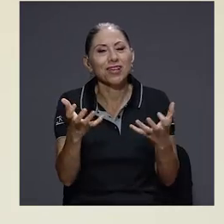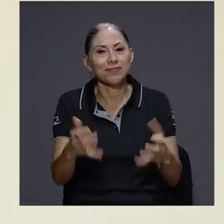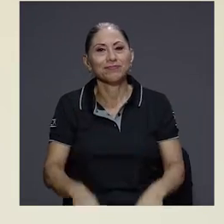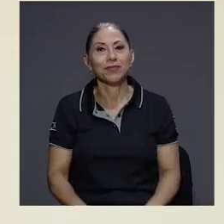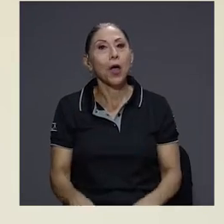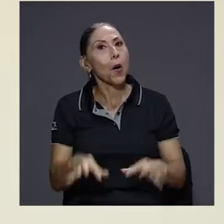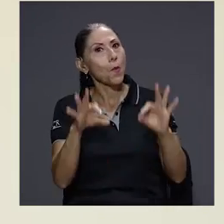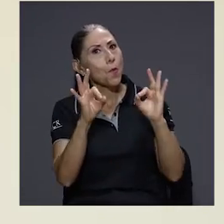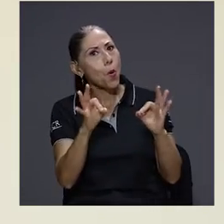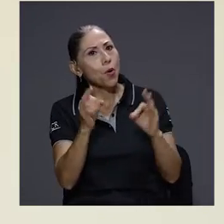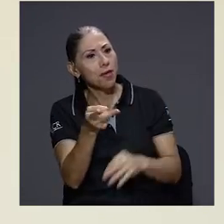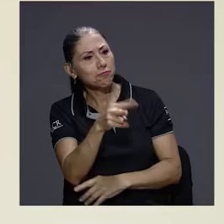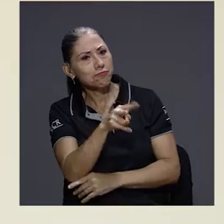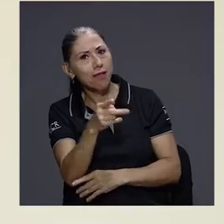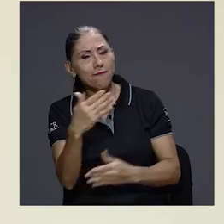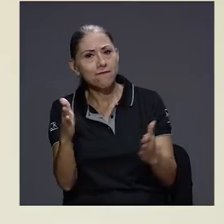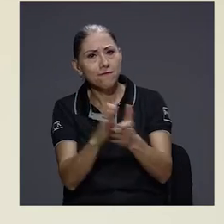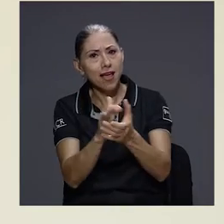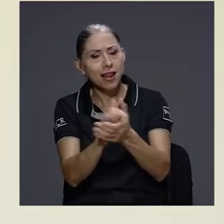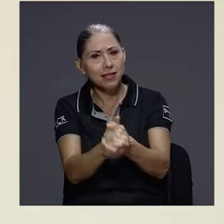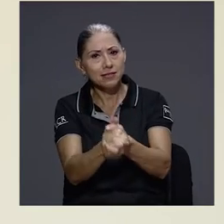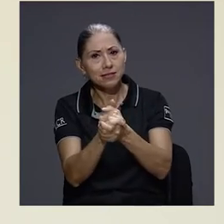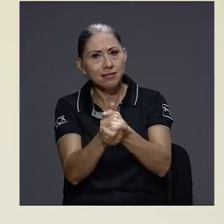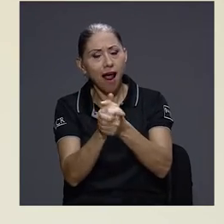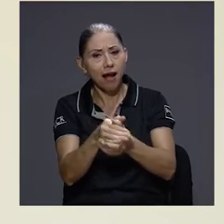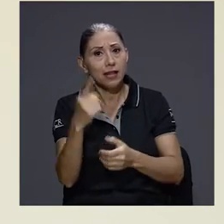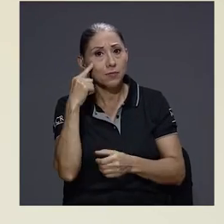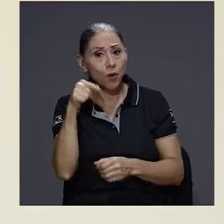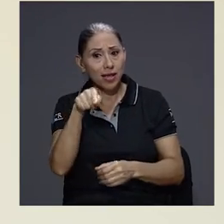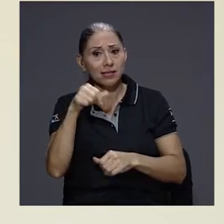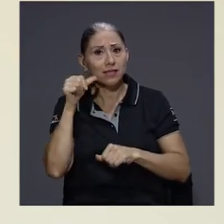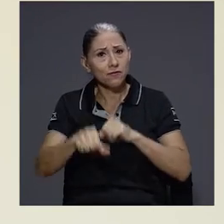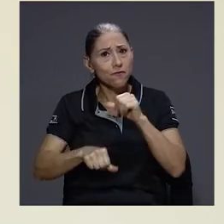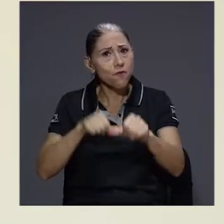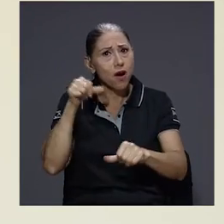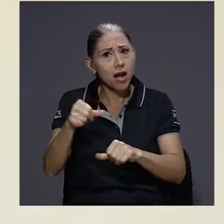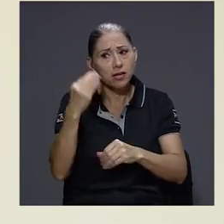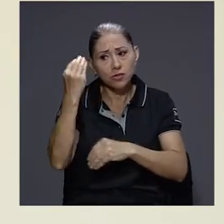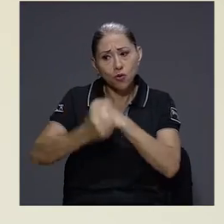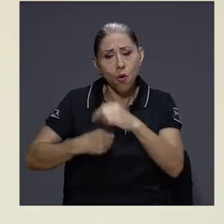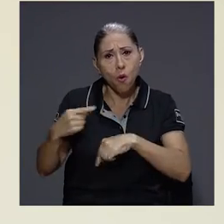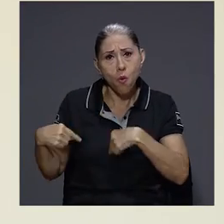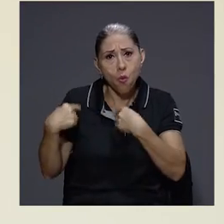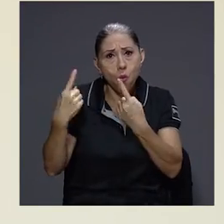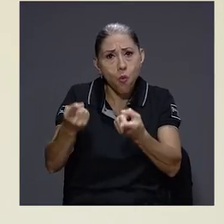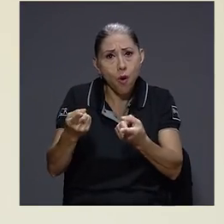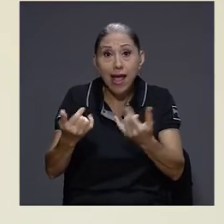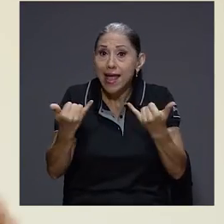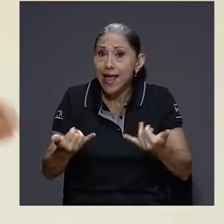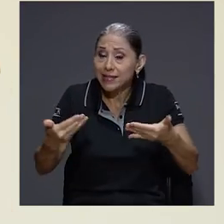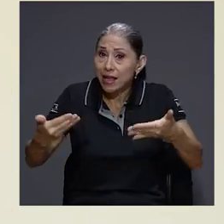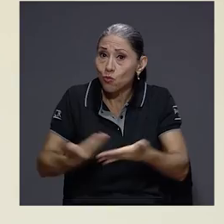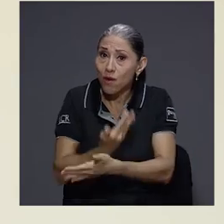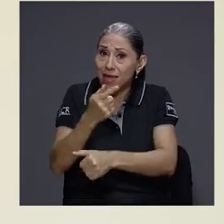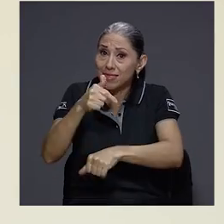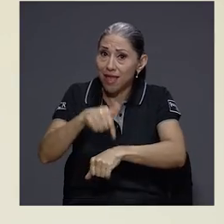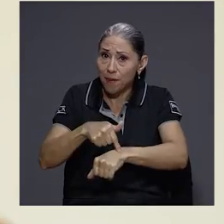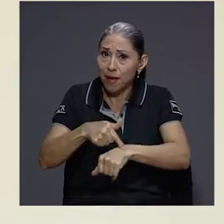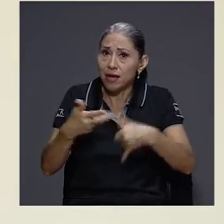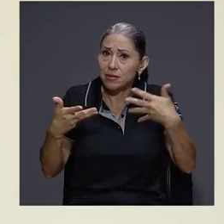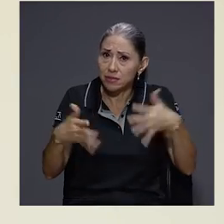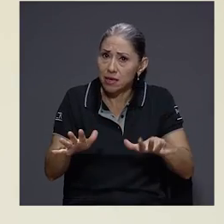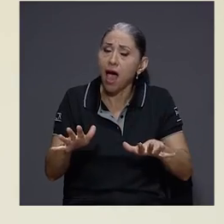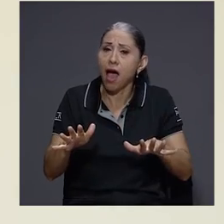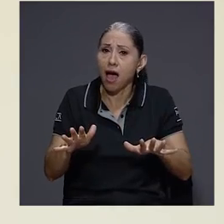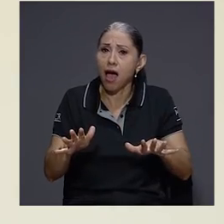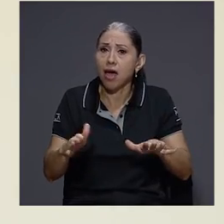Muy bien, Yanua, Emilia, felicitarlas por este esfuerzo tan sostenido a lo largo de estos años y que en esta nueva etapa, donde ya están